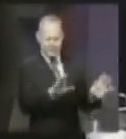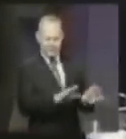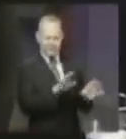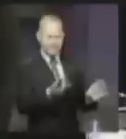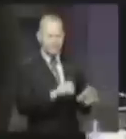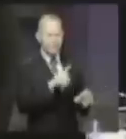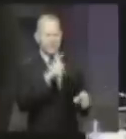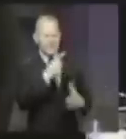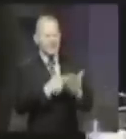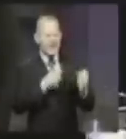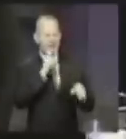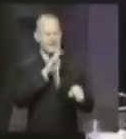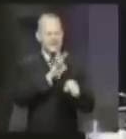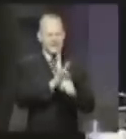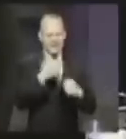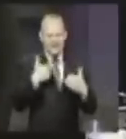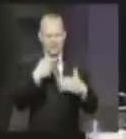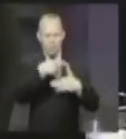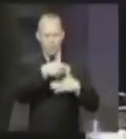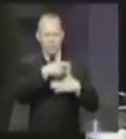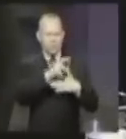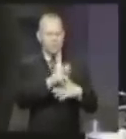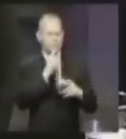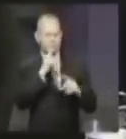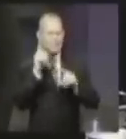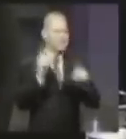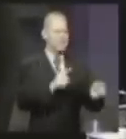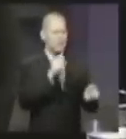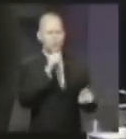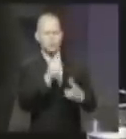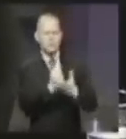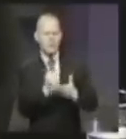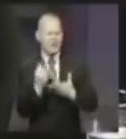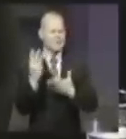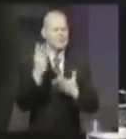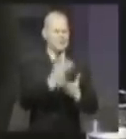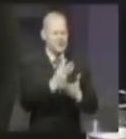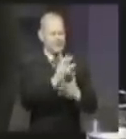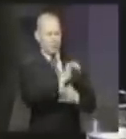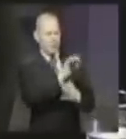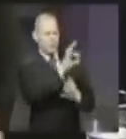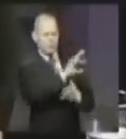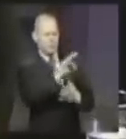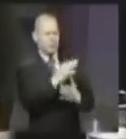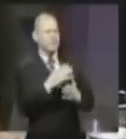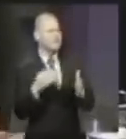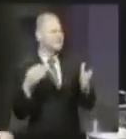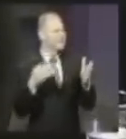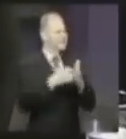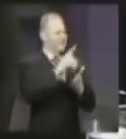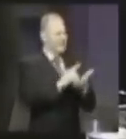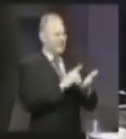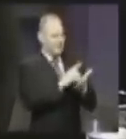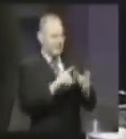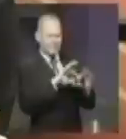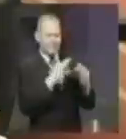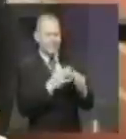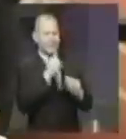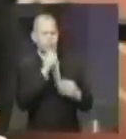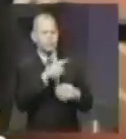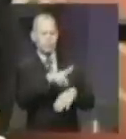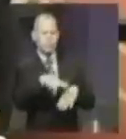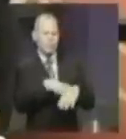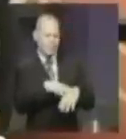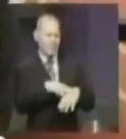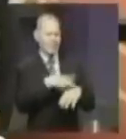¿Qué garantía tiene el país que bajo su mandato no se va a aprobar una medida como la 99 que discrimina contra miles de familias no tradicionales en el país? Que mi